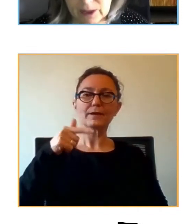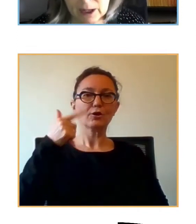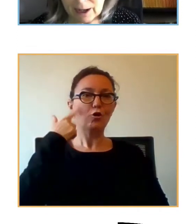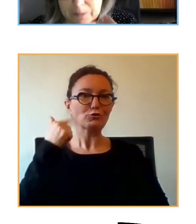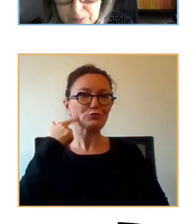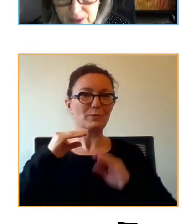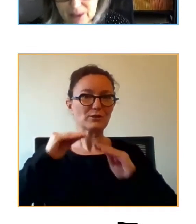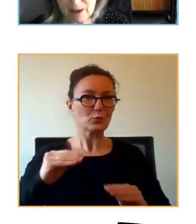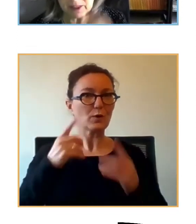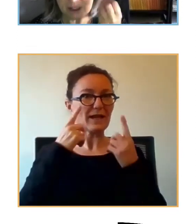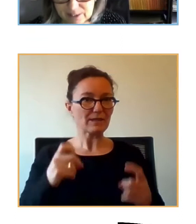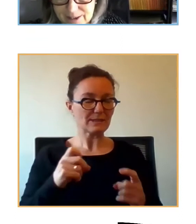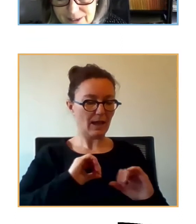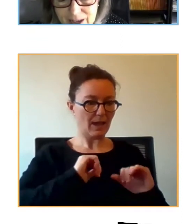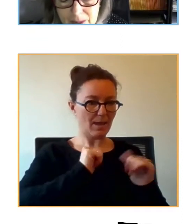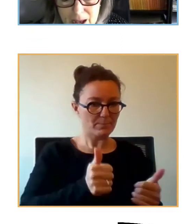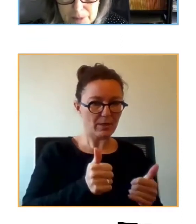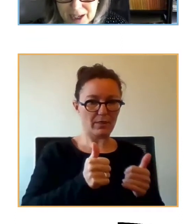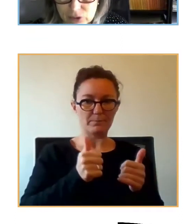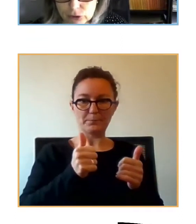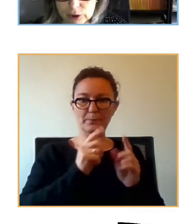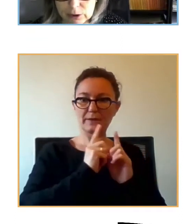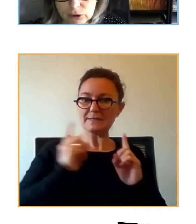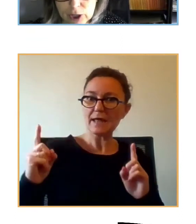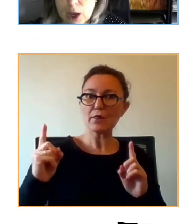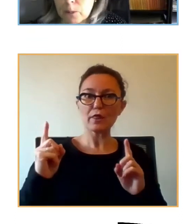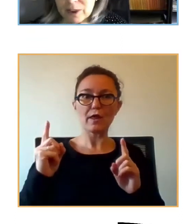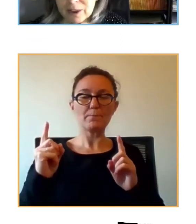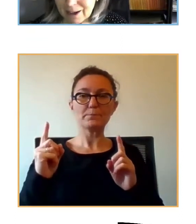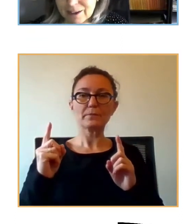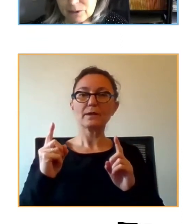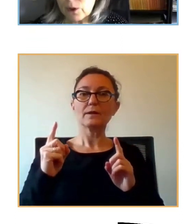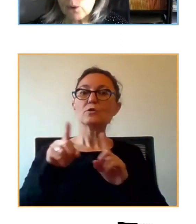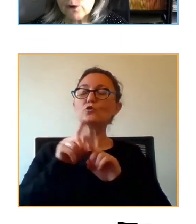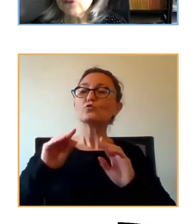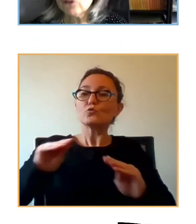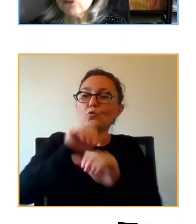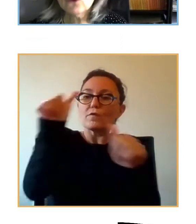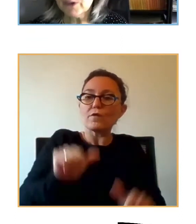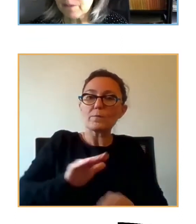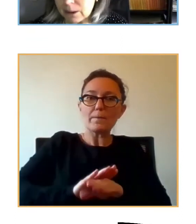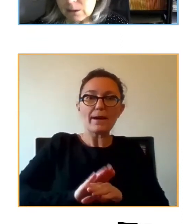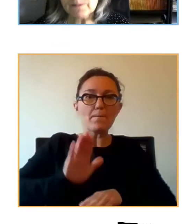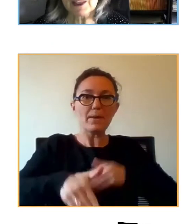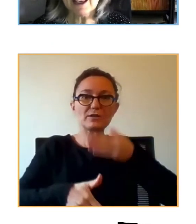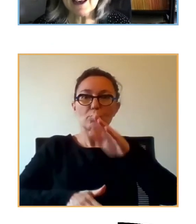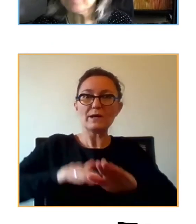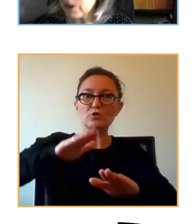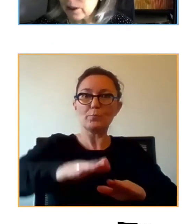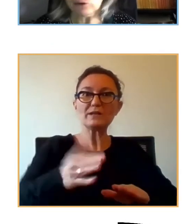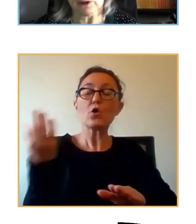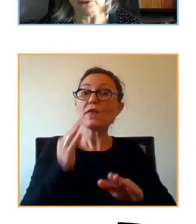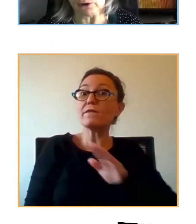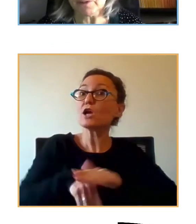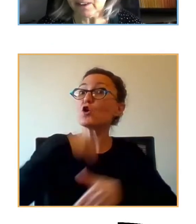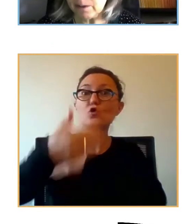de limpieza, de distancia, para estos niños puede darles un sufrimiento que empeora